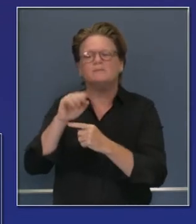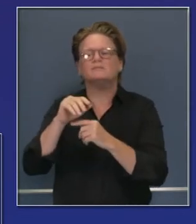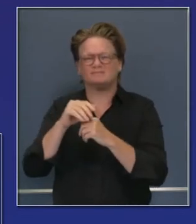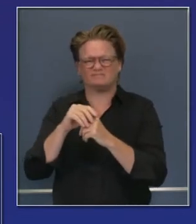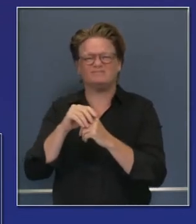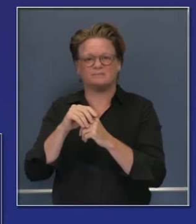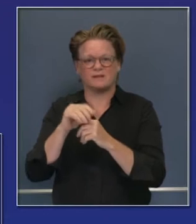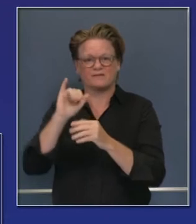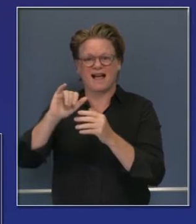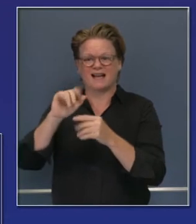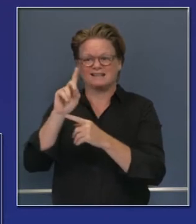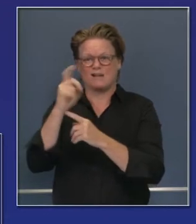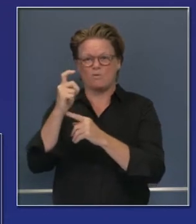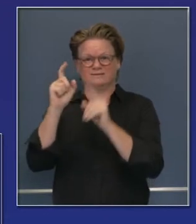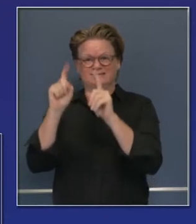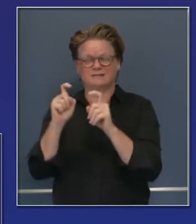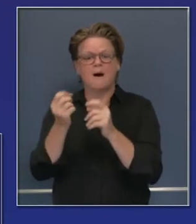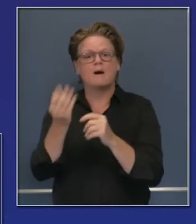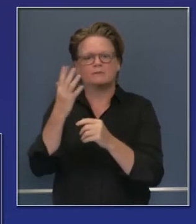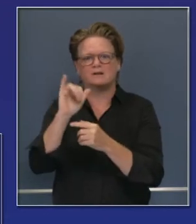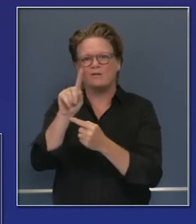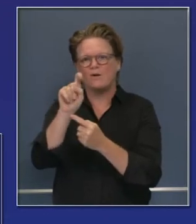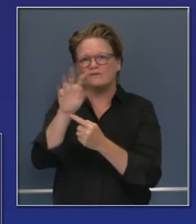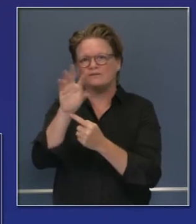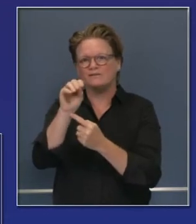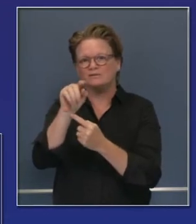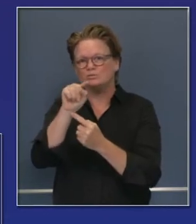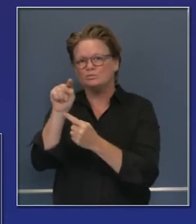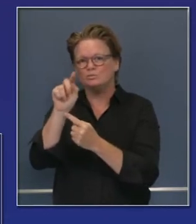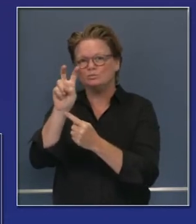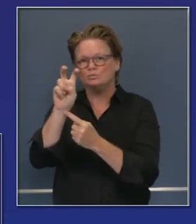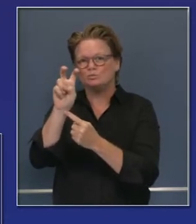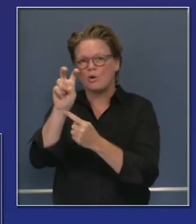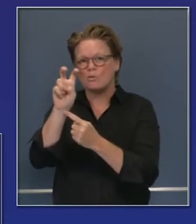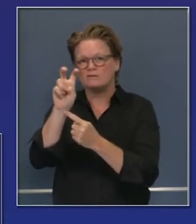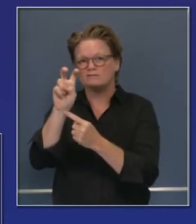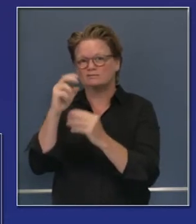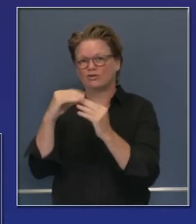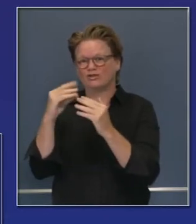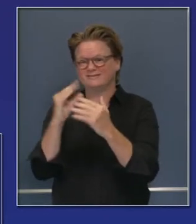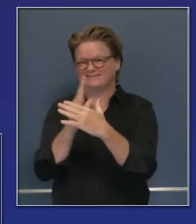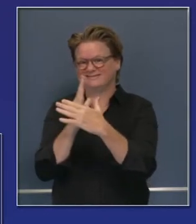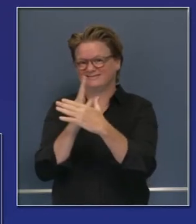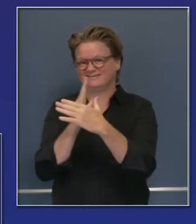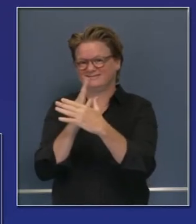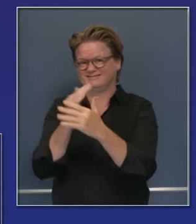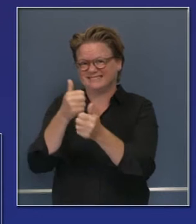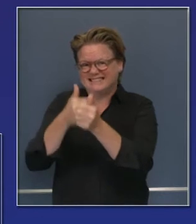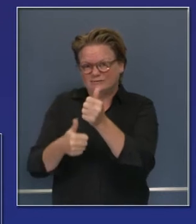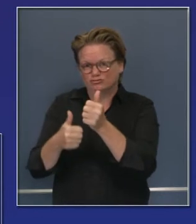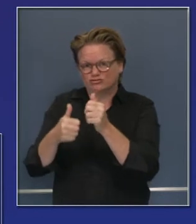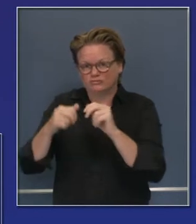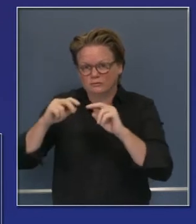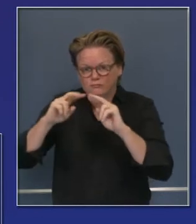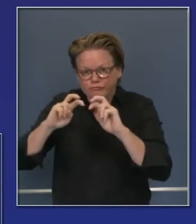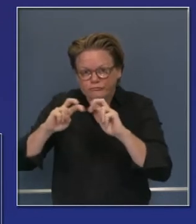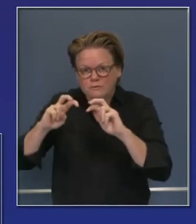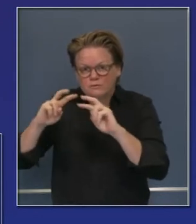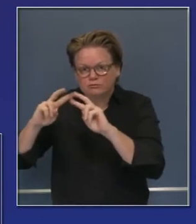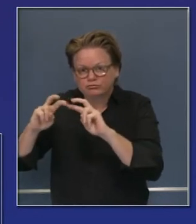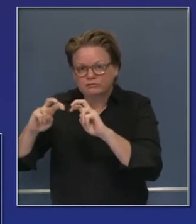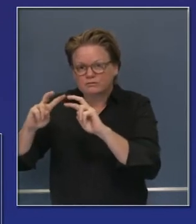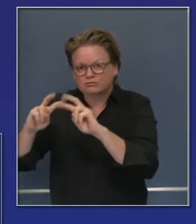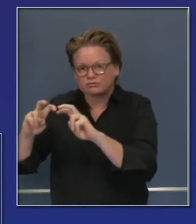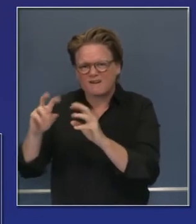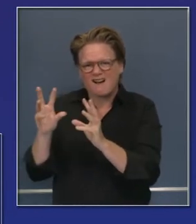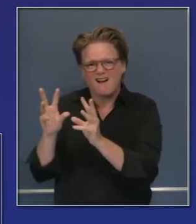No sé si ustedes saben cuál es el costo promedio, entre 150 y 200 dólares por cada prueba, que es significativo. Y consideren que el estado